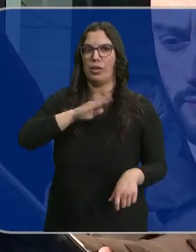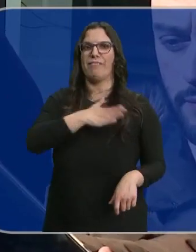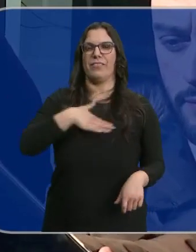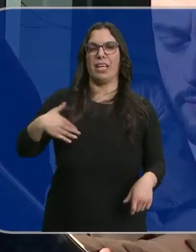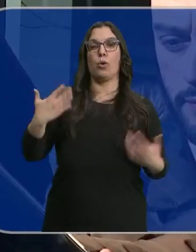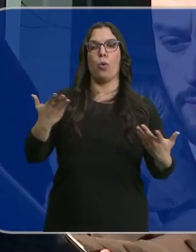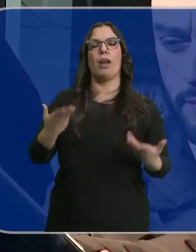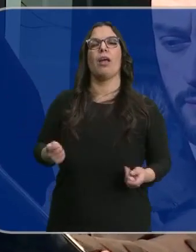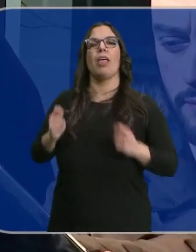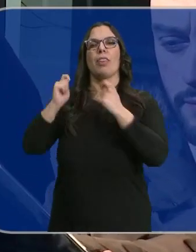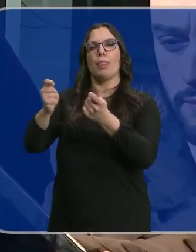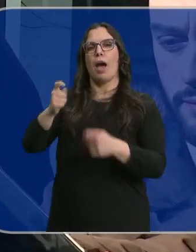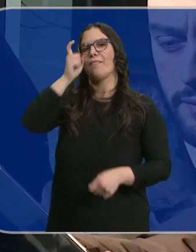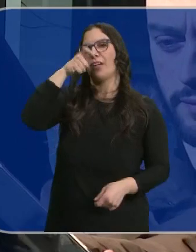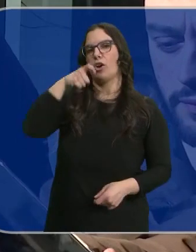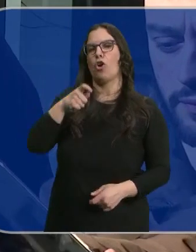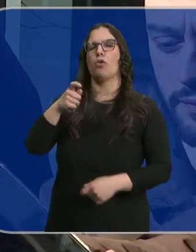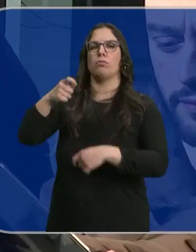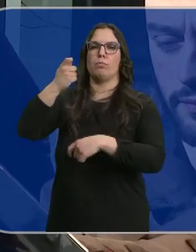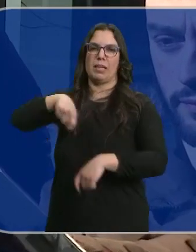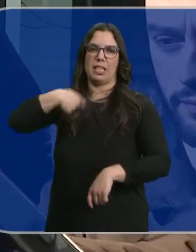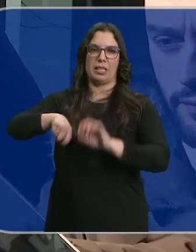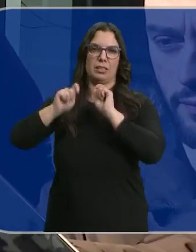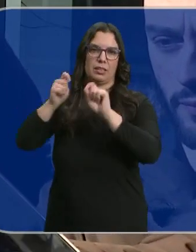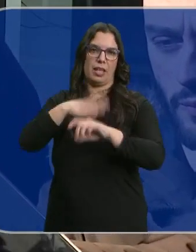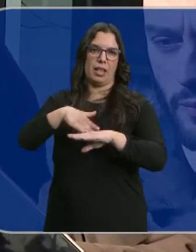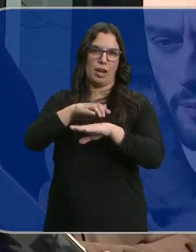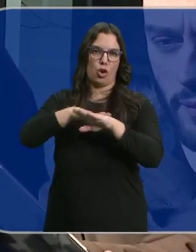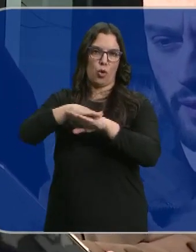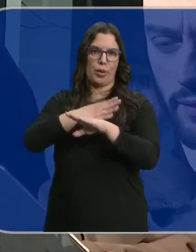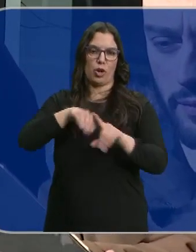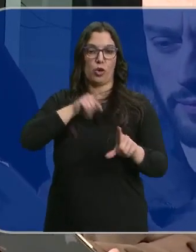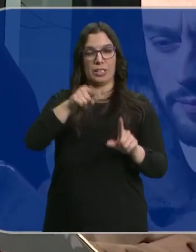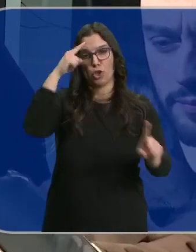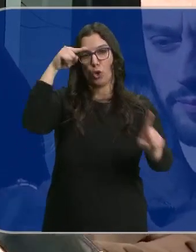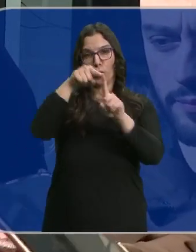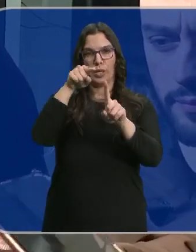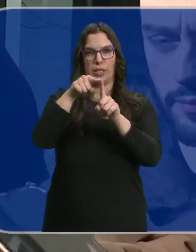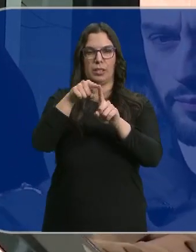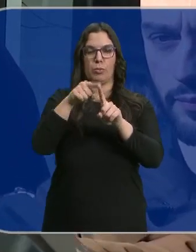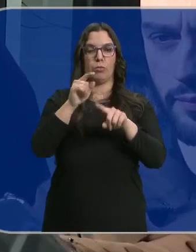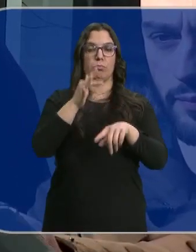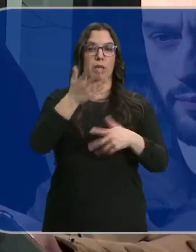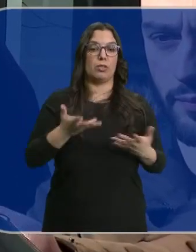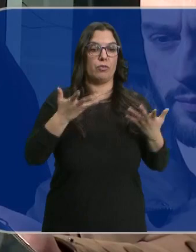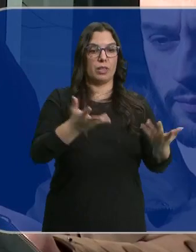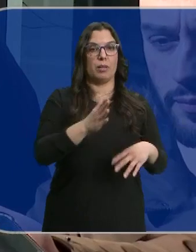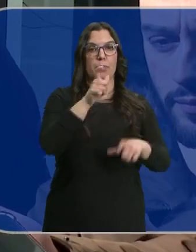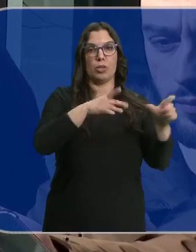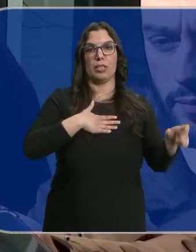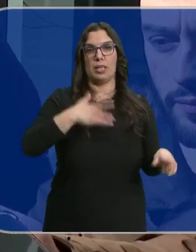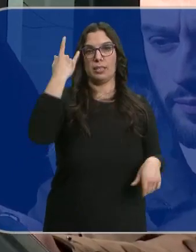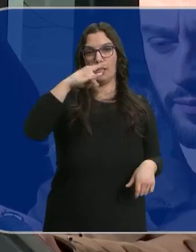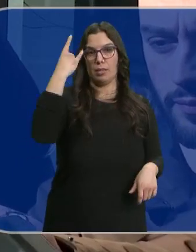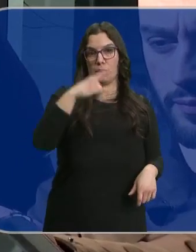llevar a Alberto Núñez Fijo a la munca. Ese es nuestro gran objetivo aparte de servir a los salmantinos